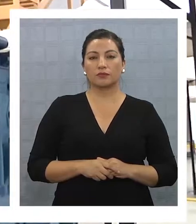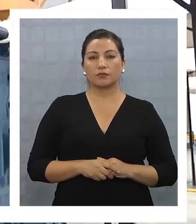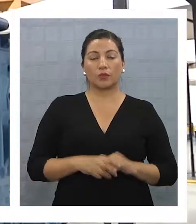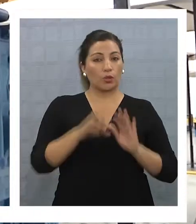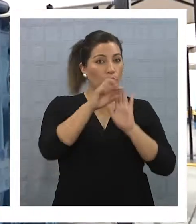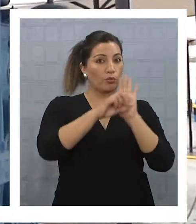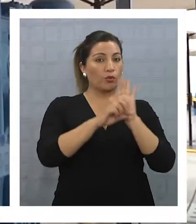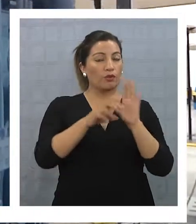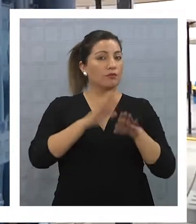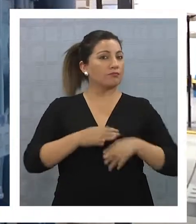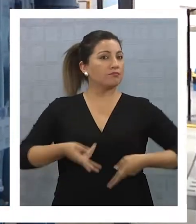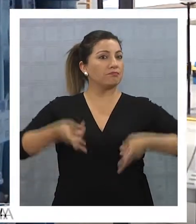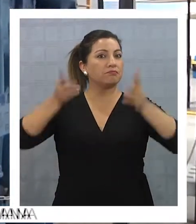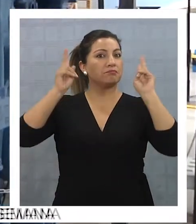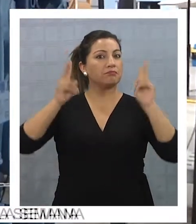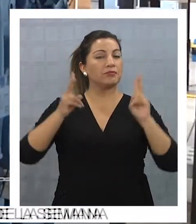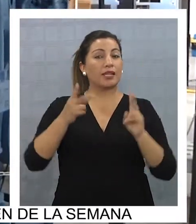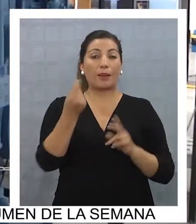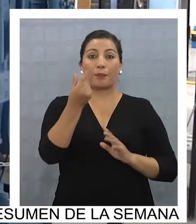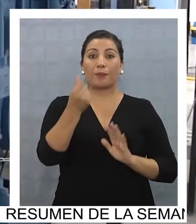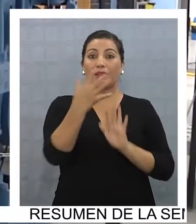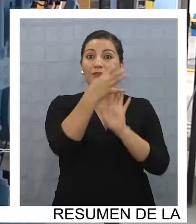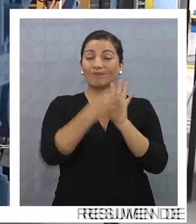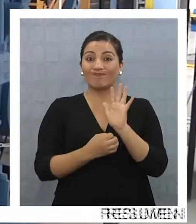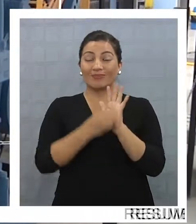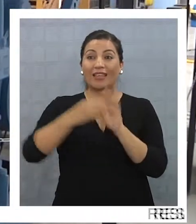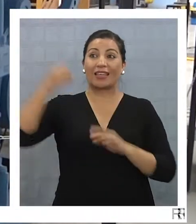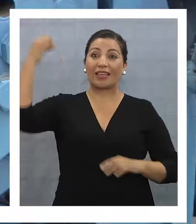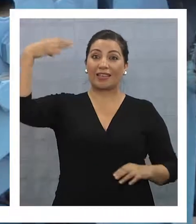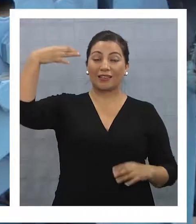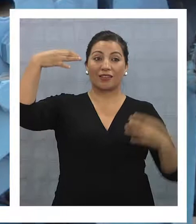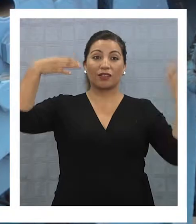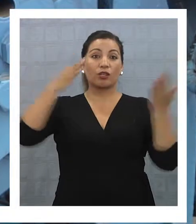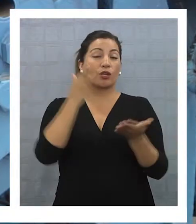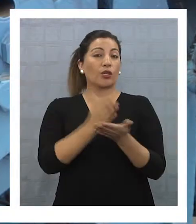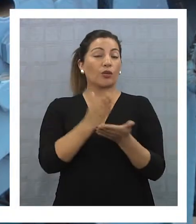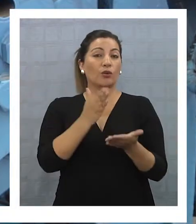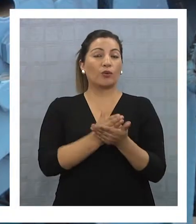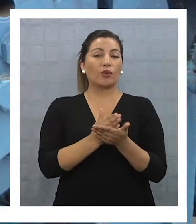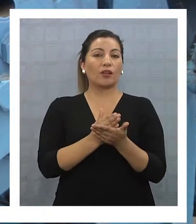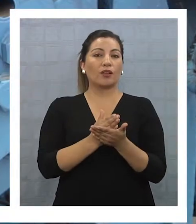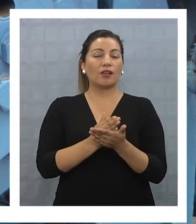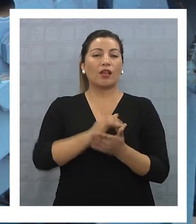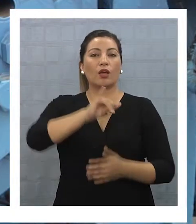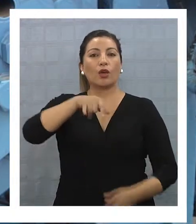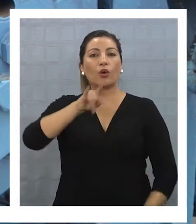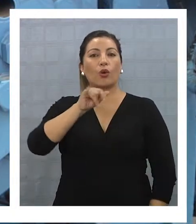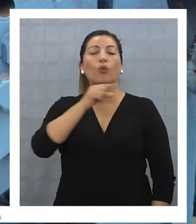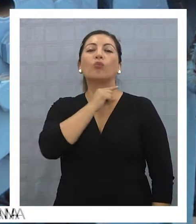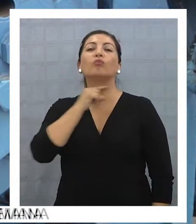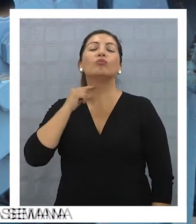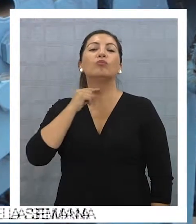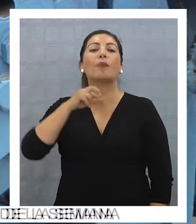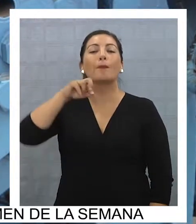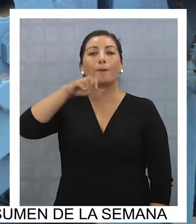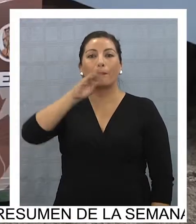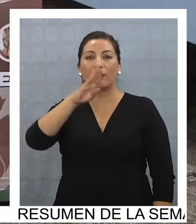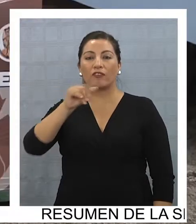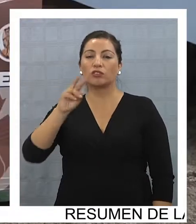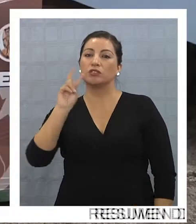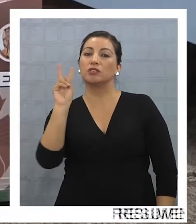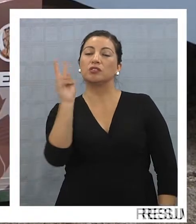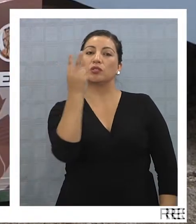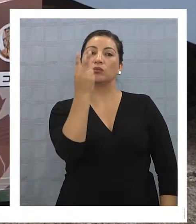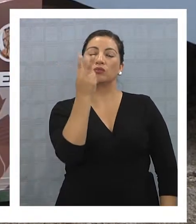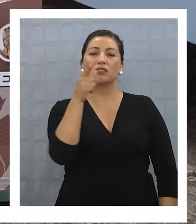Un proyecto que permitirá un ahorro significativo en el consumo de energía del Colegio Juan Pablo II de Alto Hospicio inauguró el ministro del